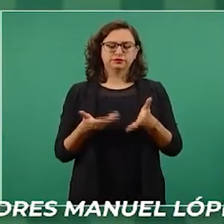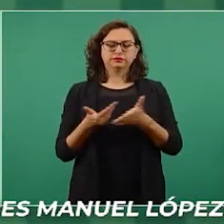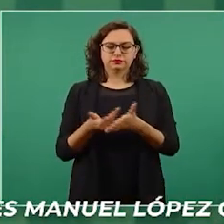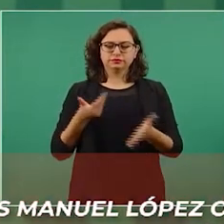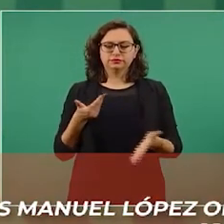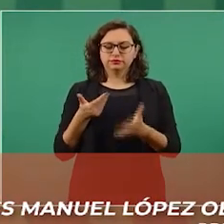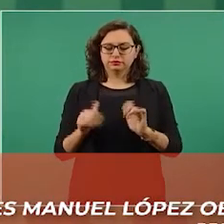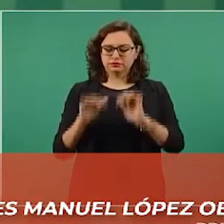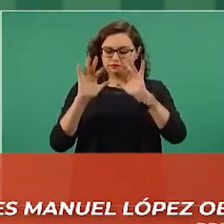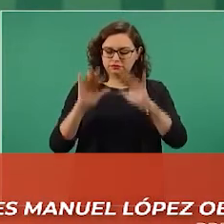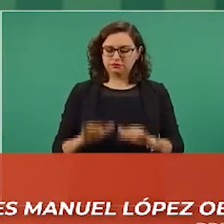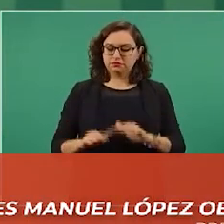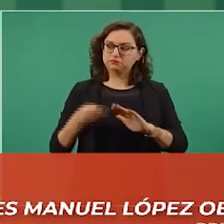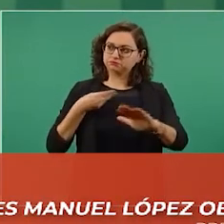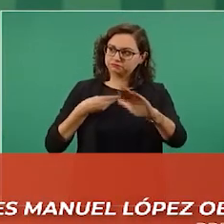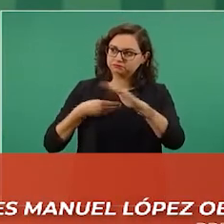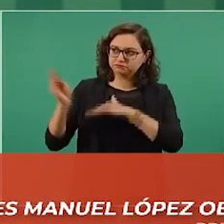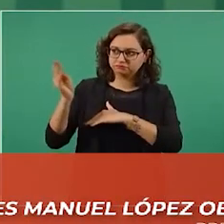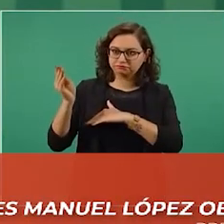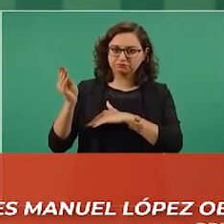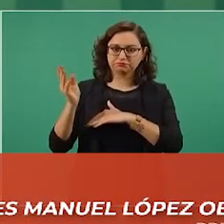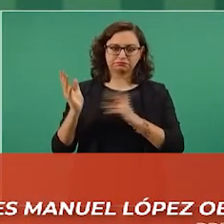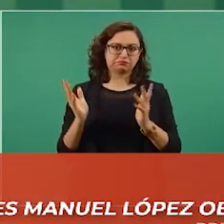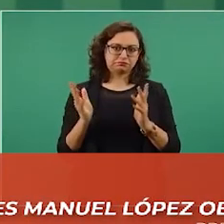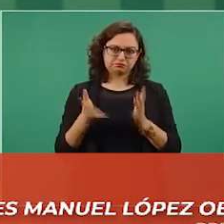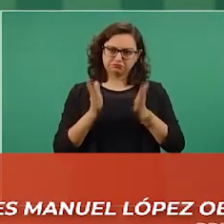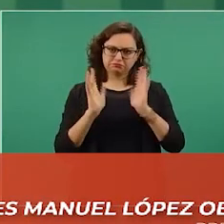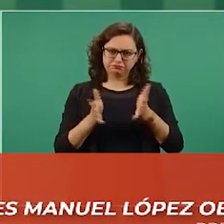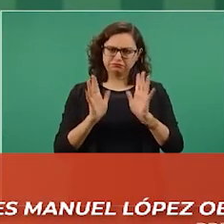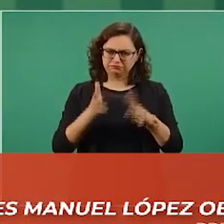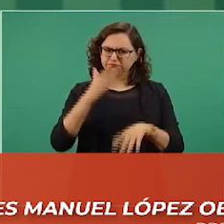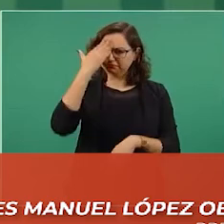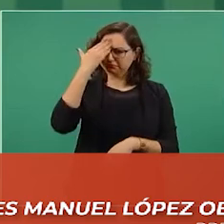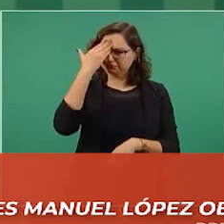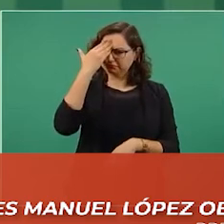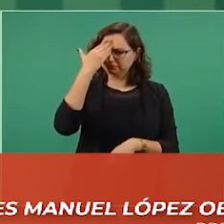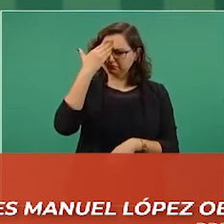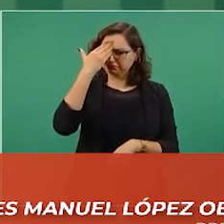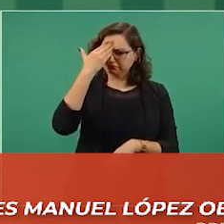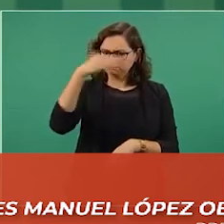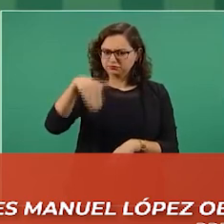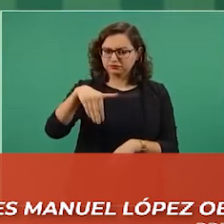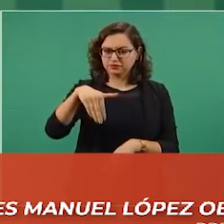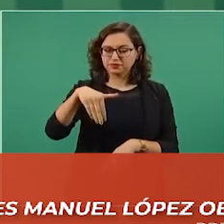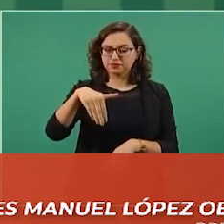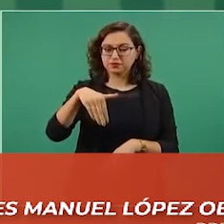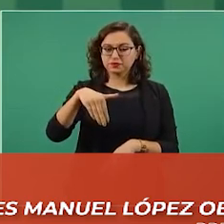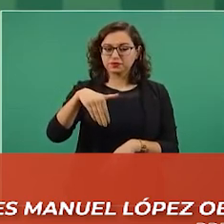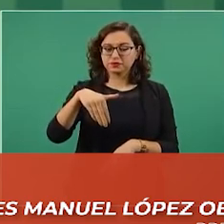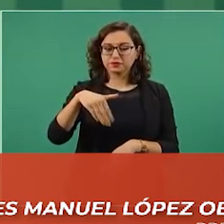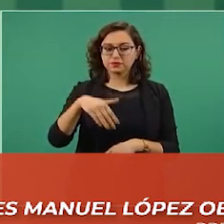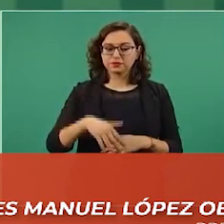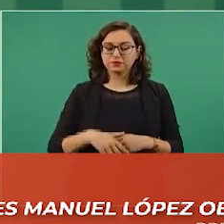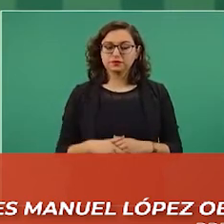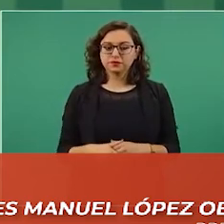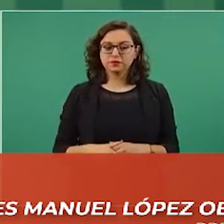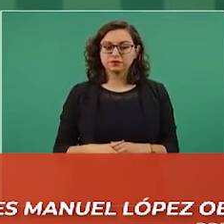ya todos sabemos que fue muy